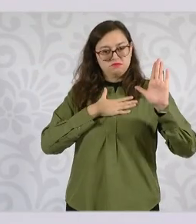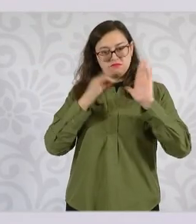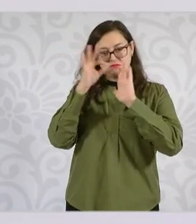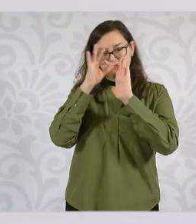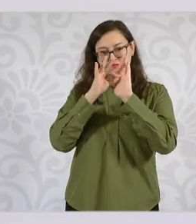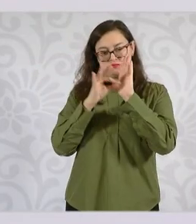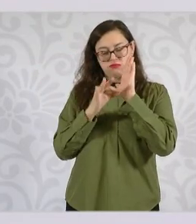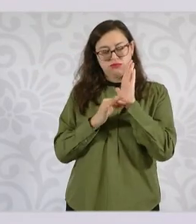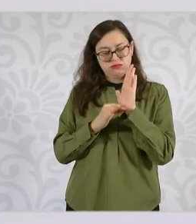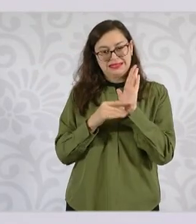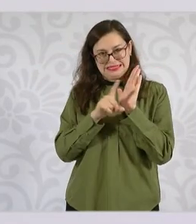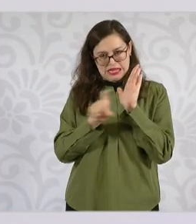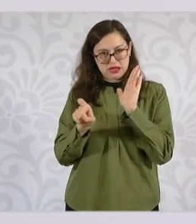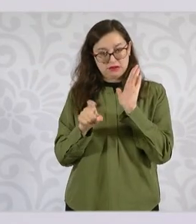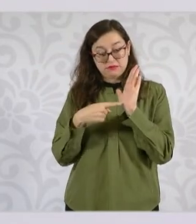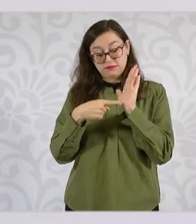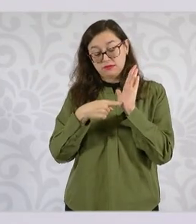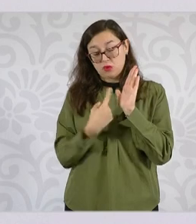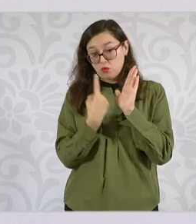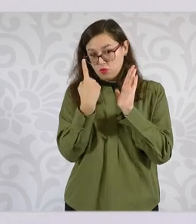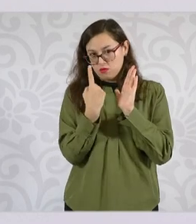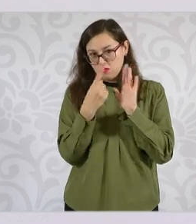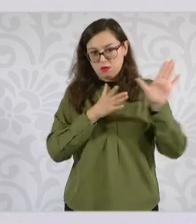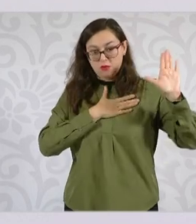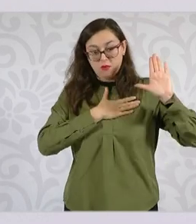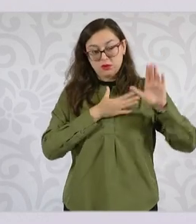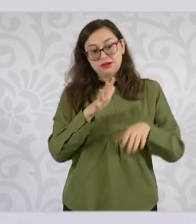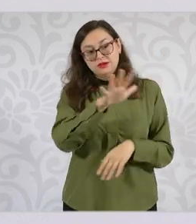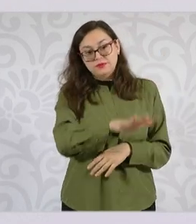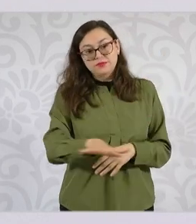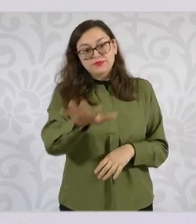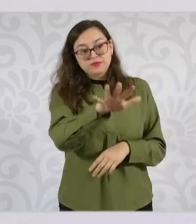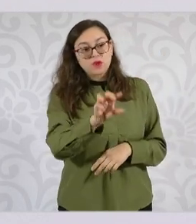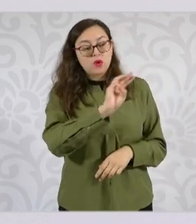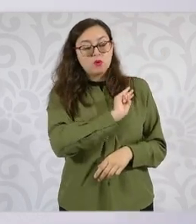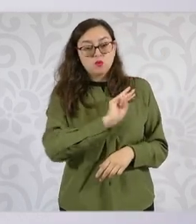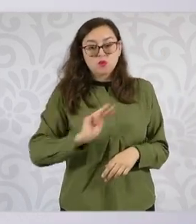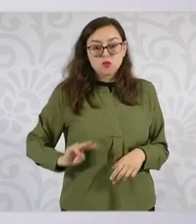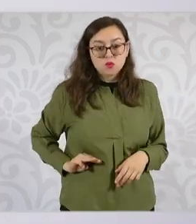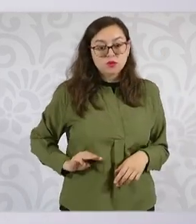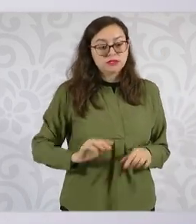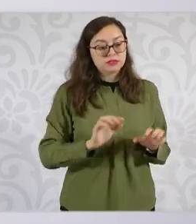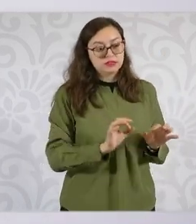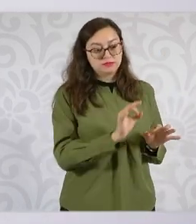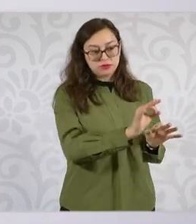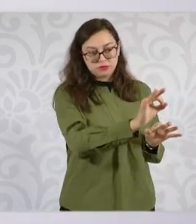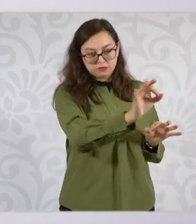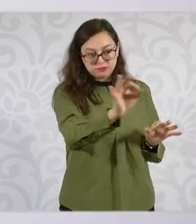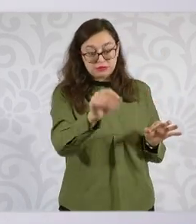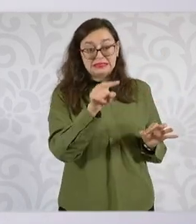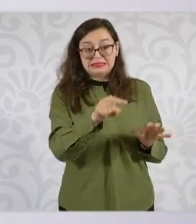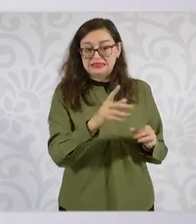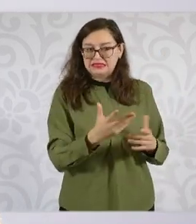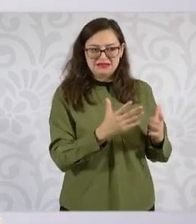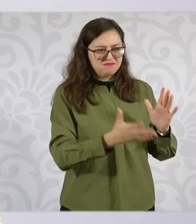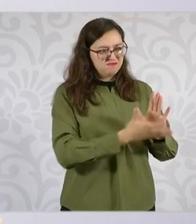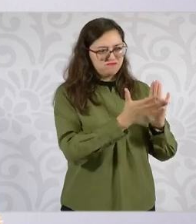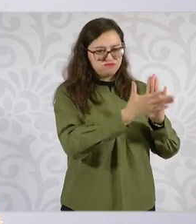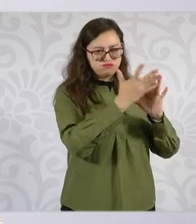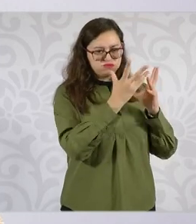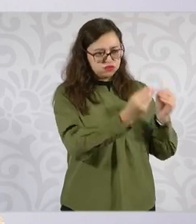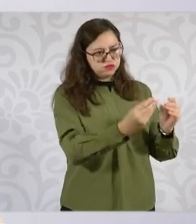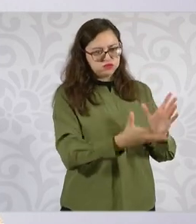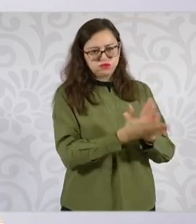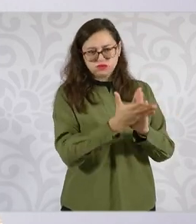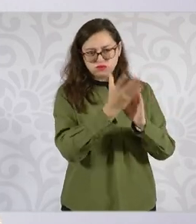El Oriente del Estado de México, particularmente los municipios de mayor urbanización, porque también hay una parte como